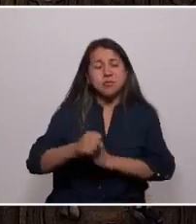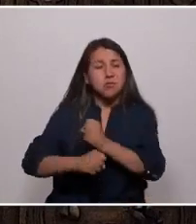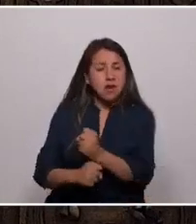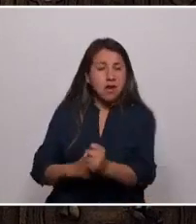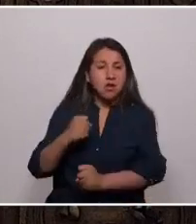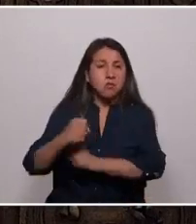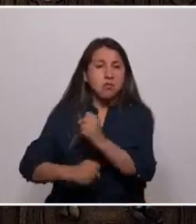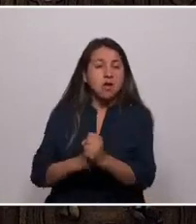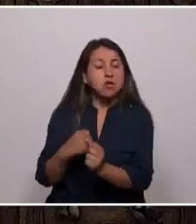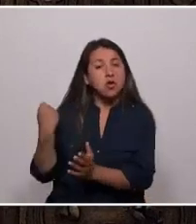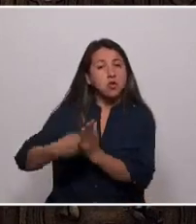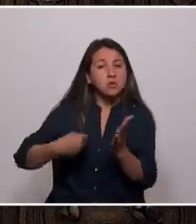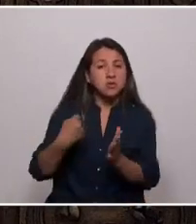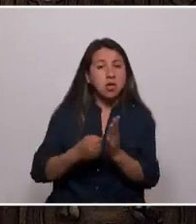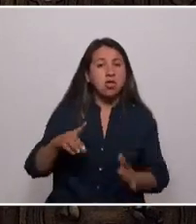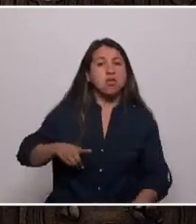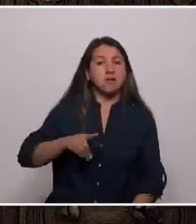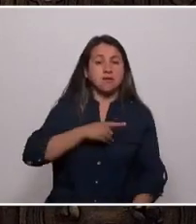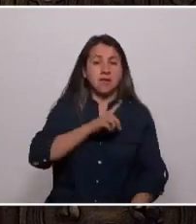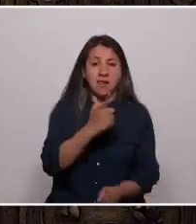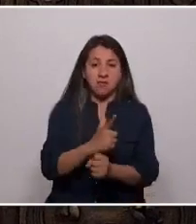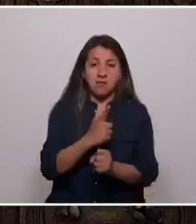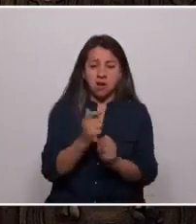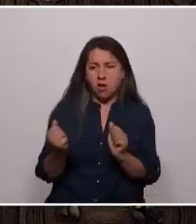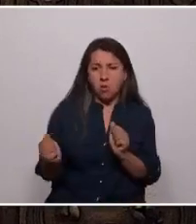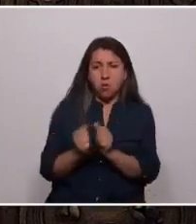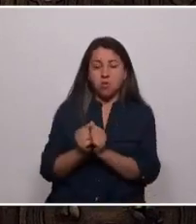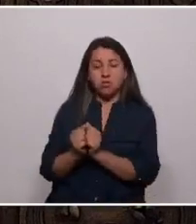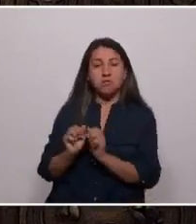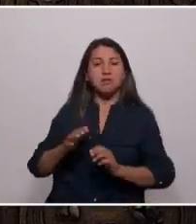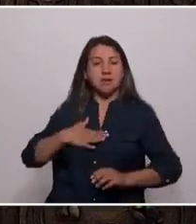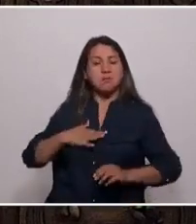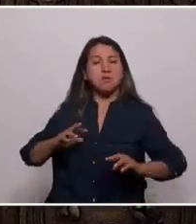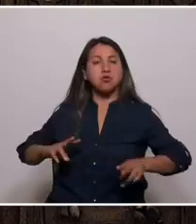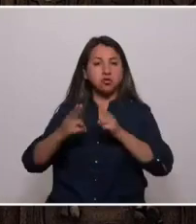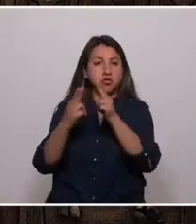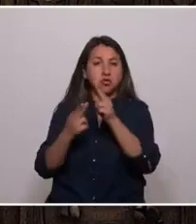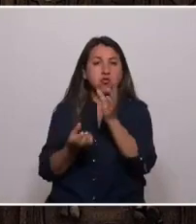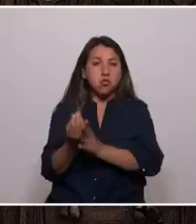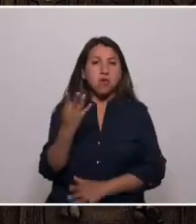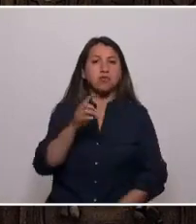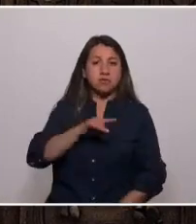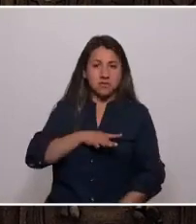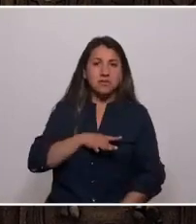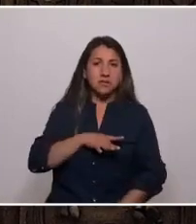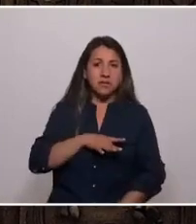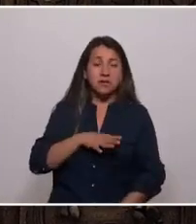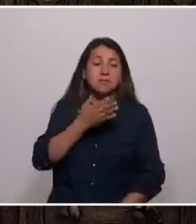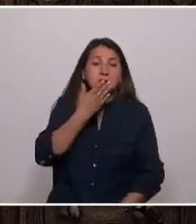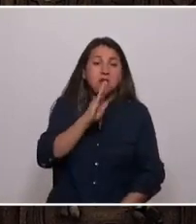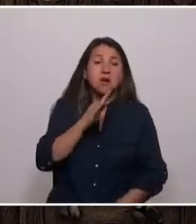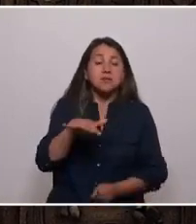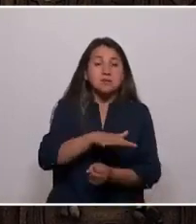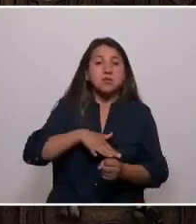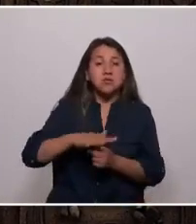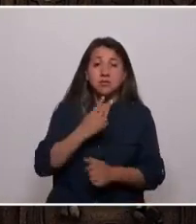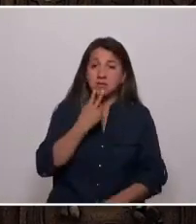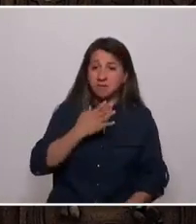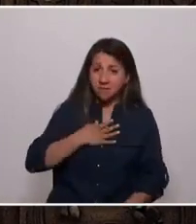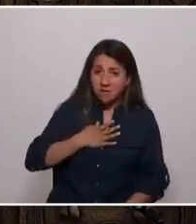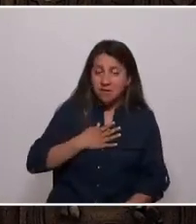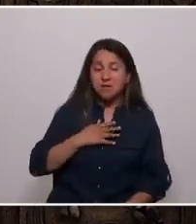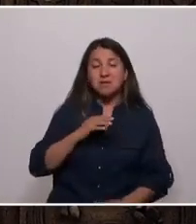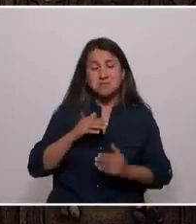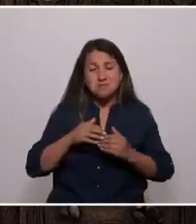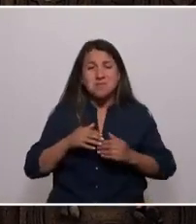luchado por su dignidad laboral, y juntos aspiramos a la construcción de un nuevo Chile, mejorando sus condiciones de vida y